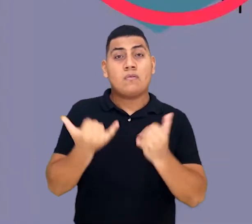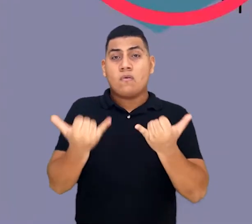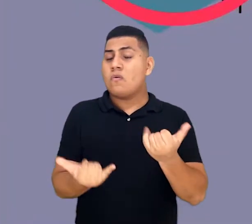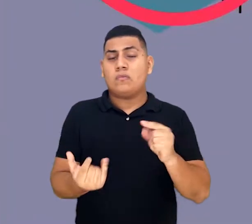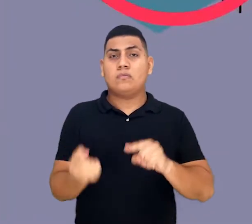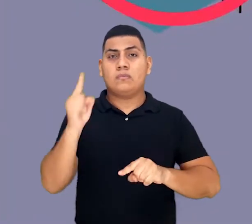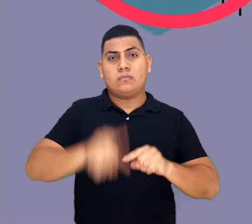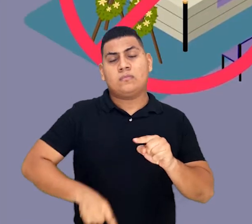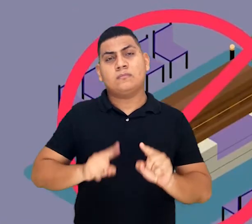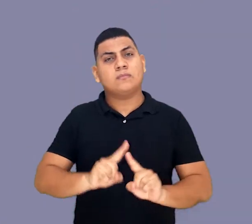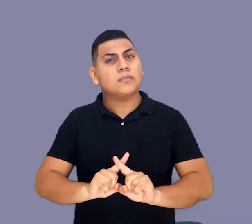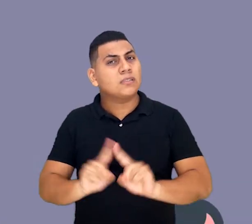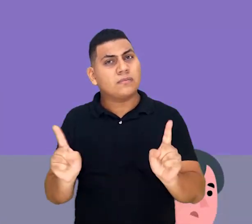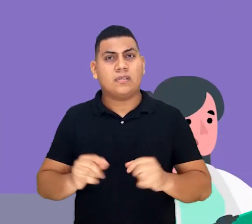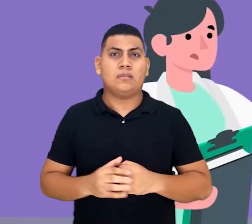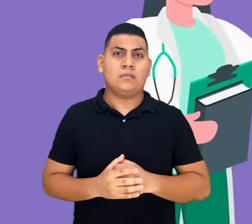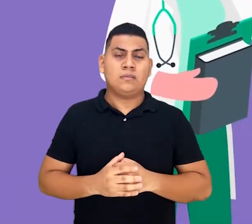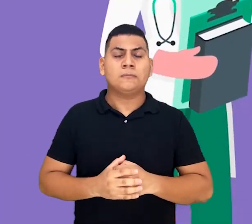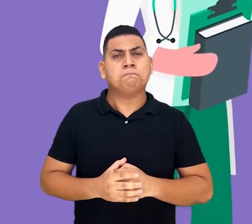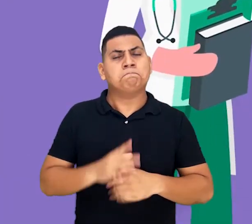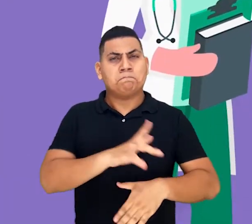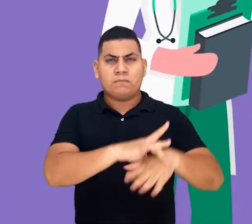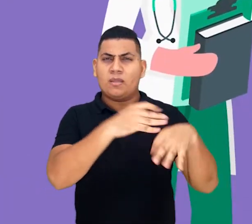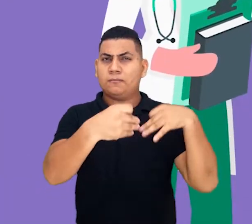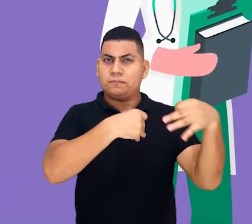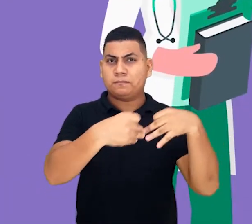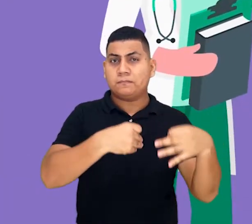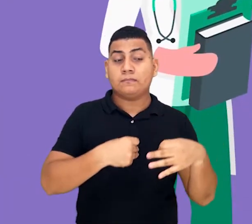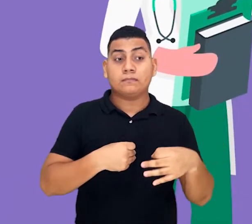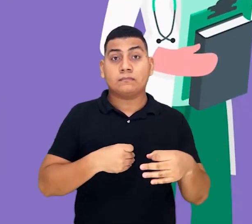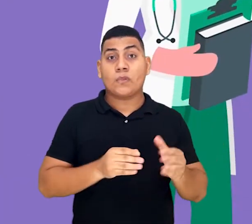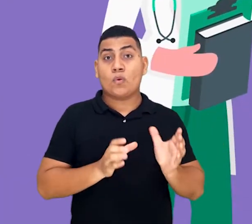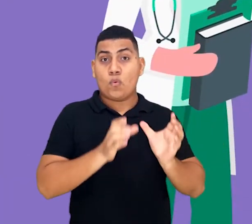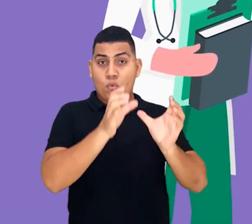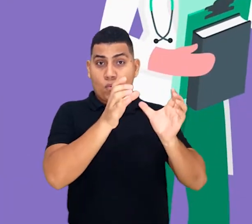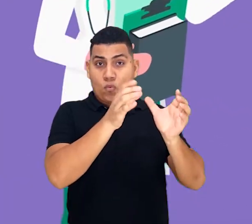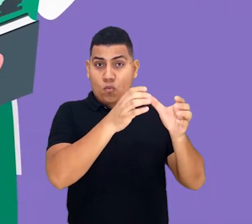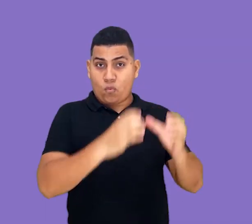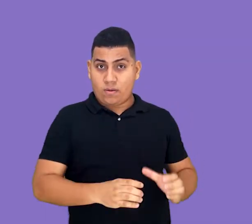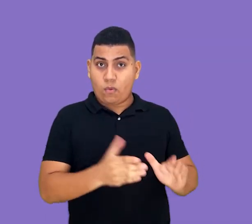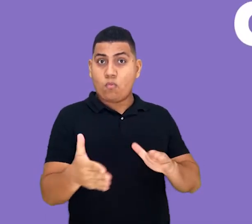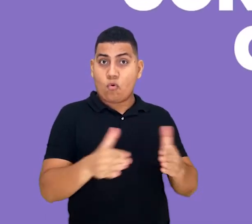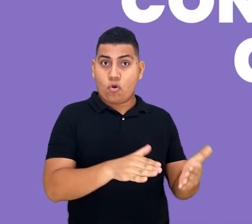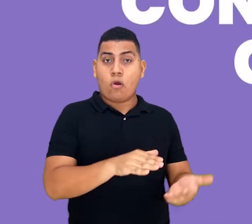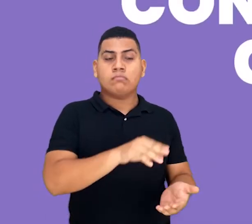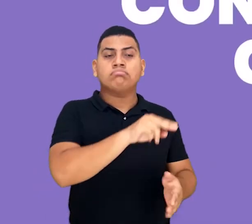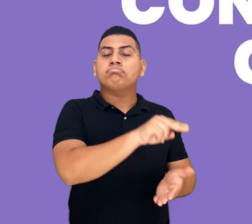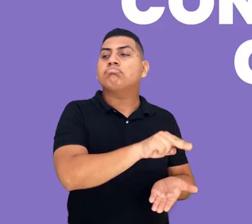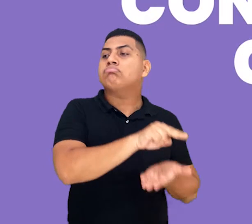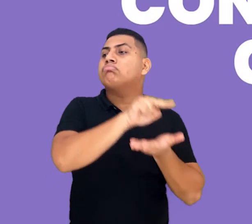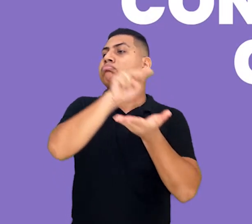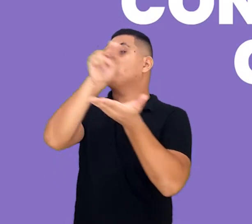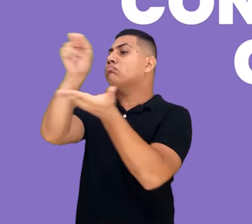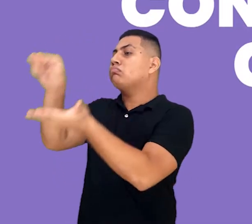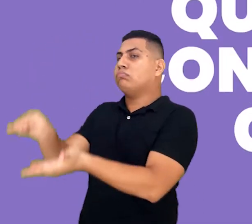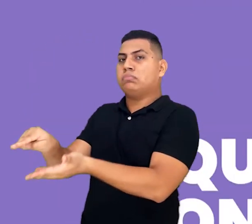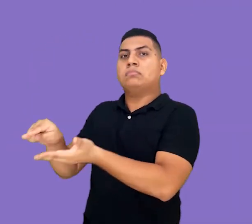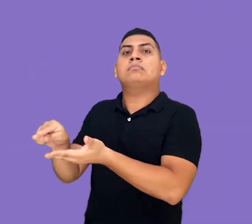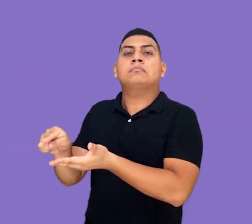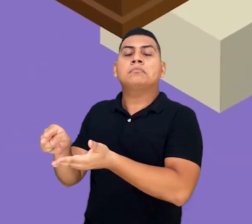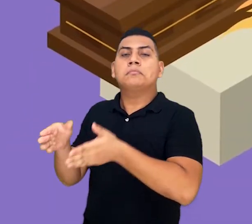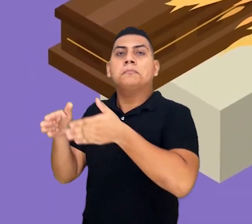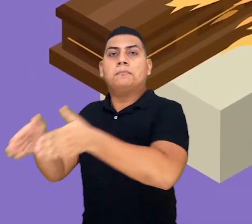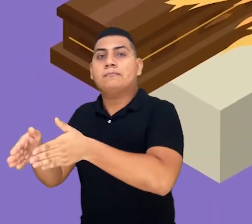todo es distinto los médicos nos explicaban que no podíamos trasladar el cuerpo porque quien muere contagiado por COVID-19